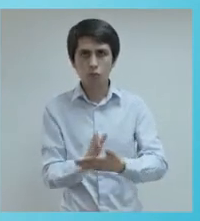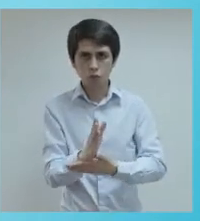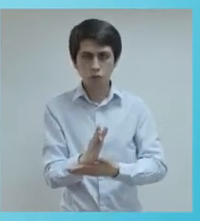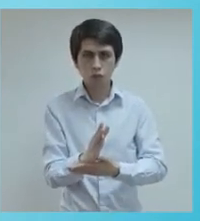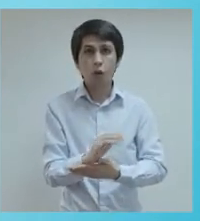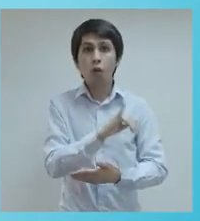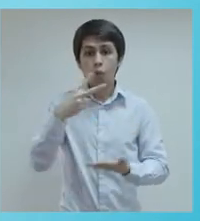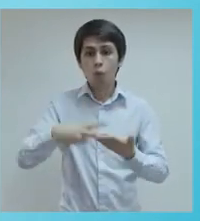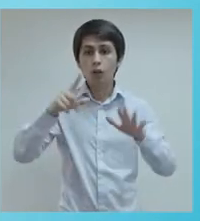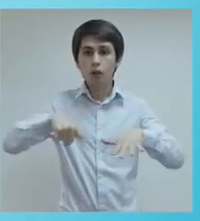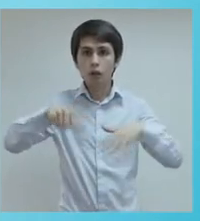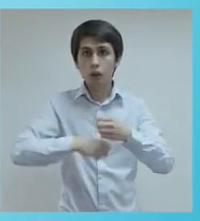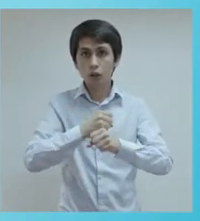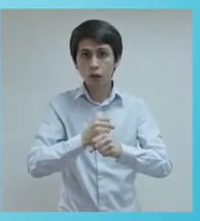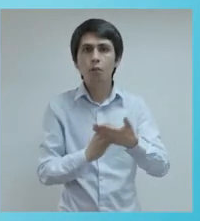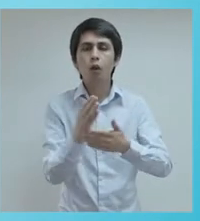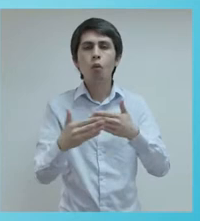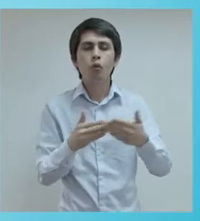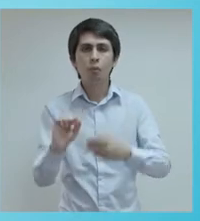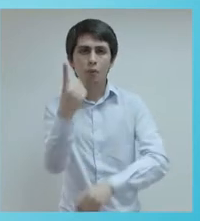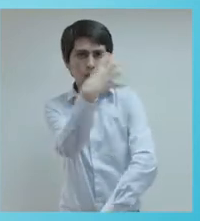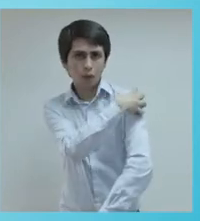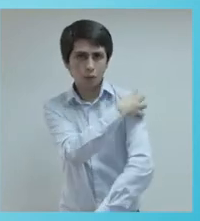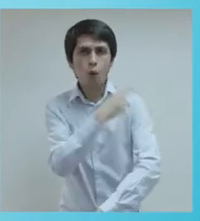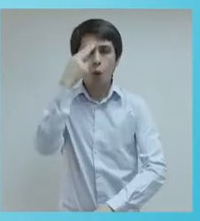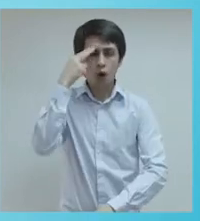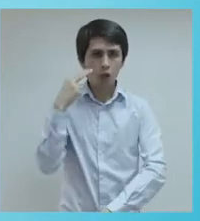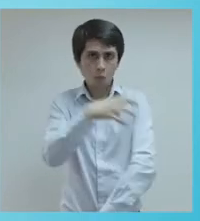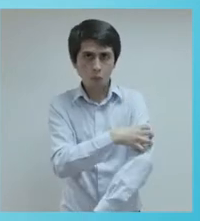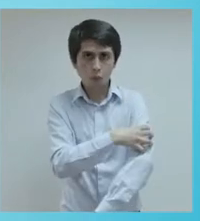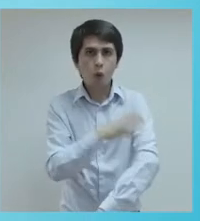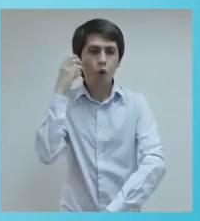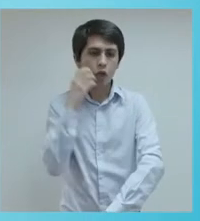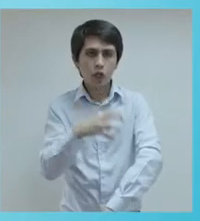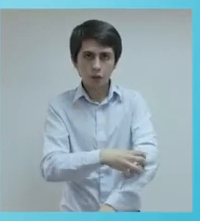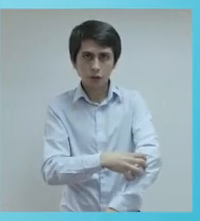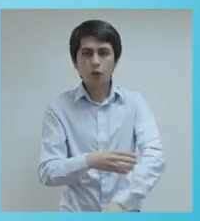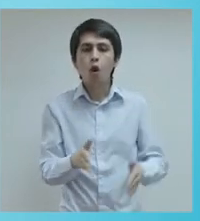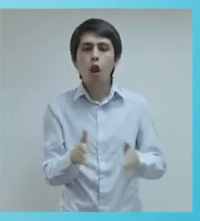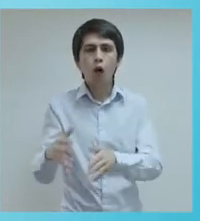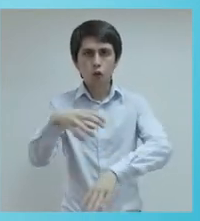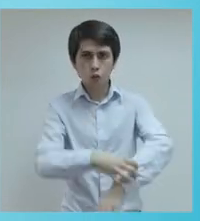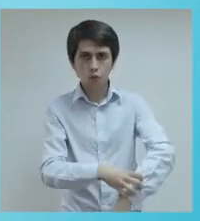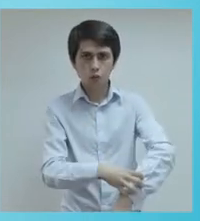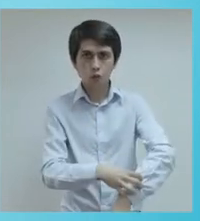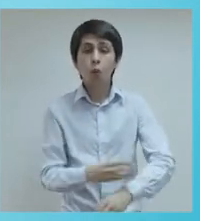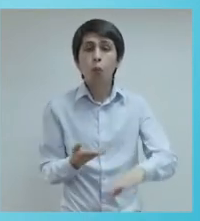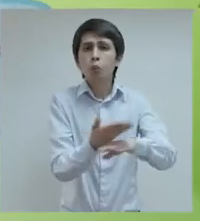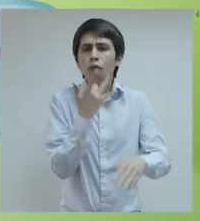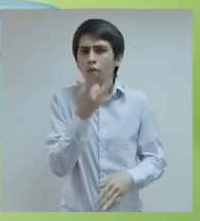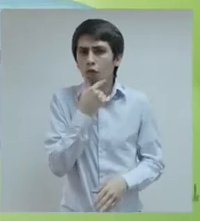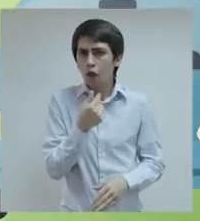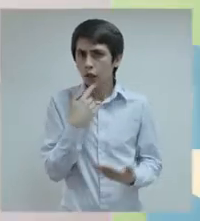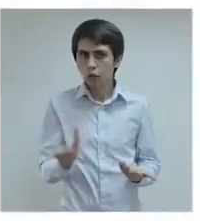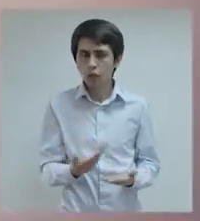y continuará el 2017 en las regiones de Tarapacá, Coquimbo o Higgins y los Lagos. Postular es sencillo.